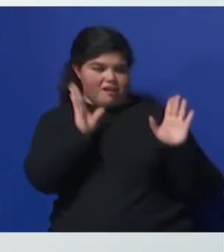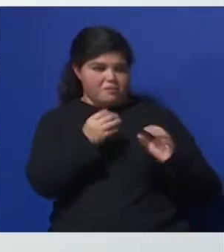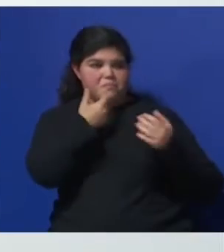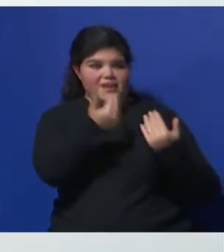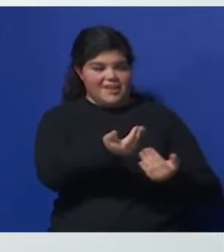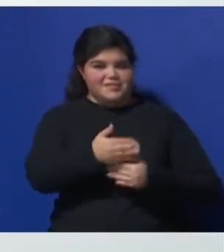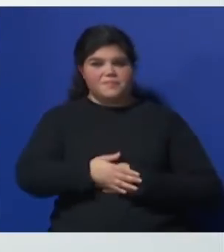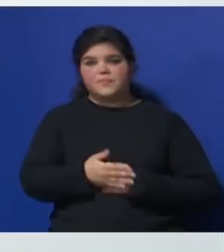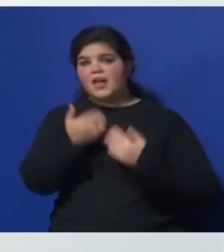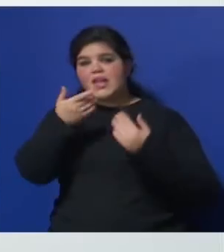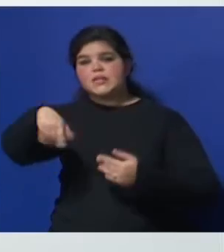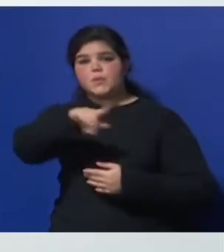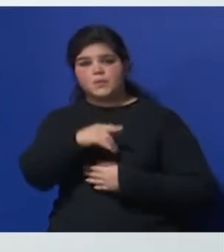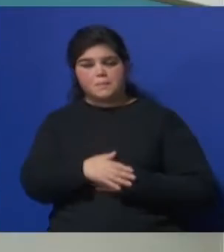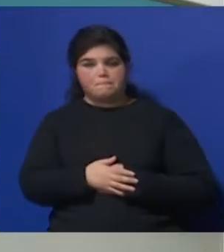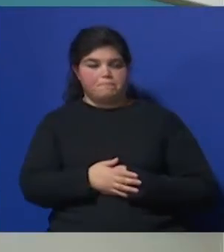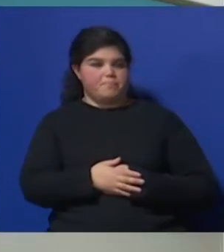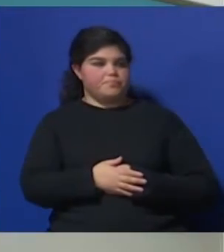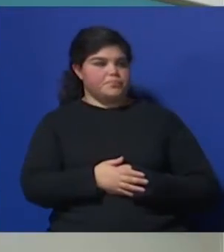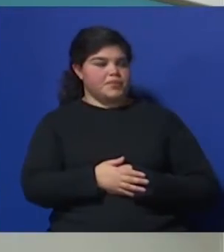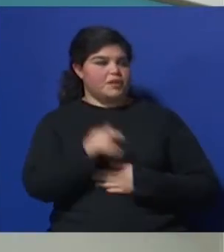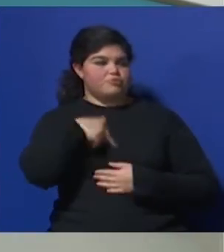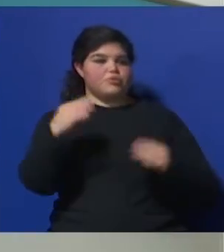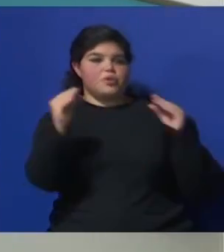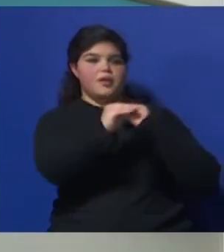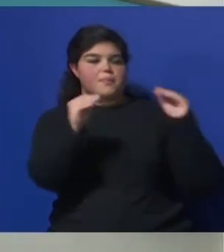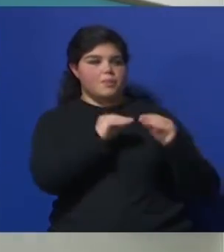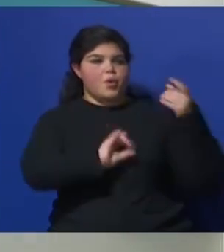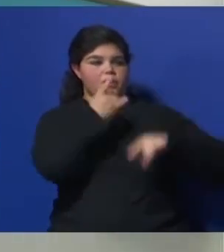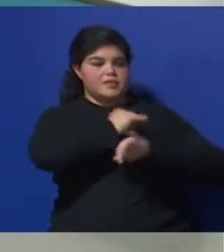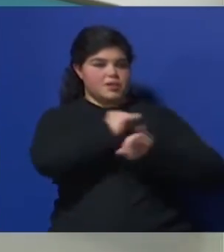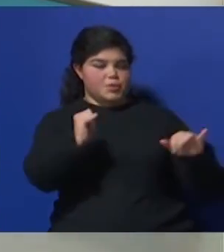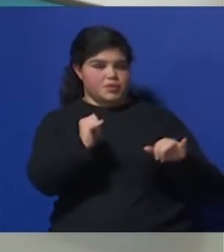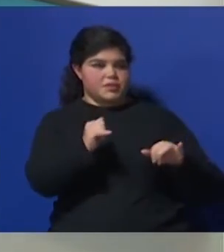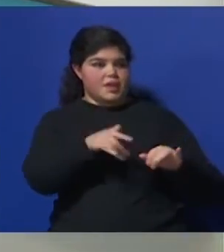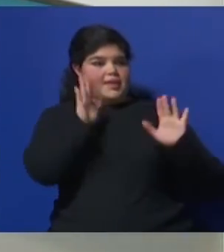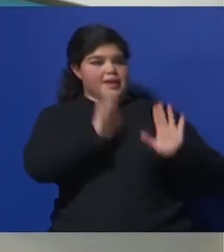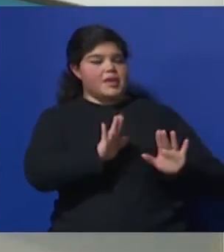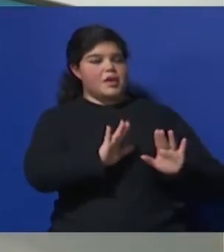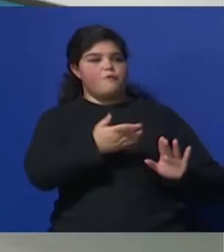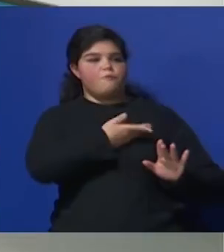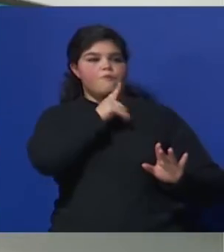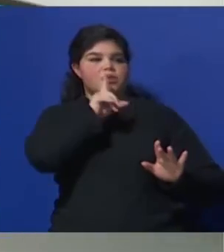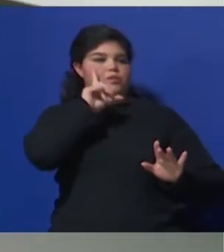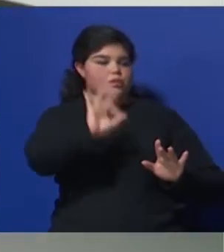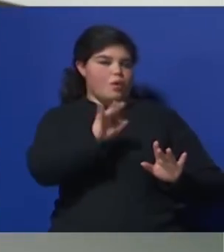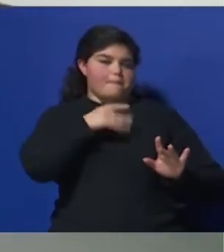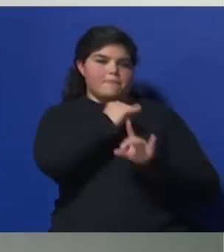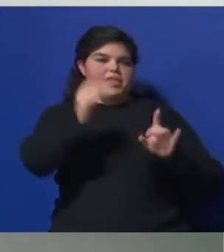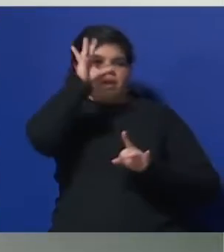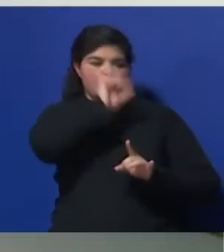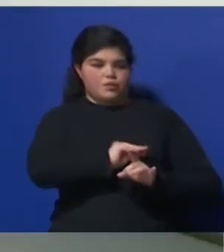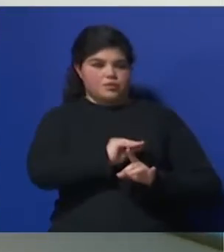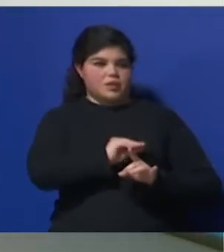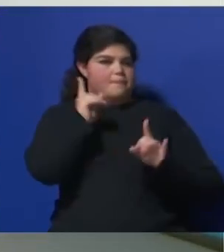Bueno Muchas gracias Por el espacio Por favor Bueno nosotros Nos despedimos De Universidad Noticias Se quedan con Fito Suder A la medianoche Como siempre En